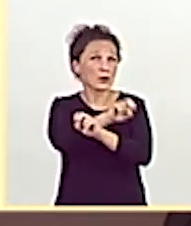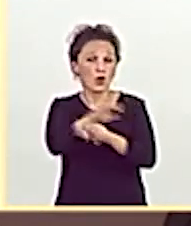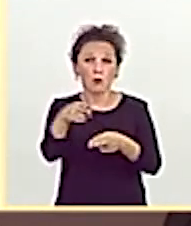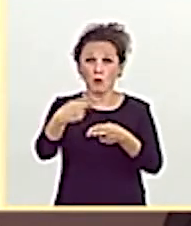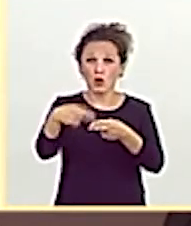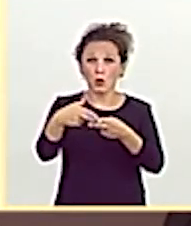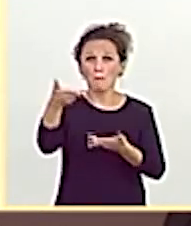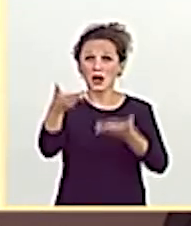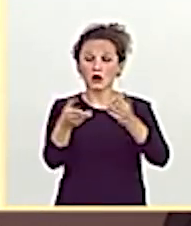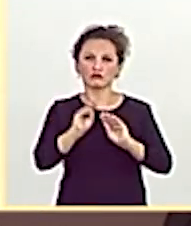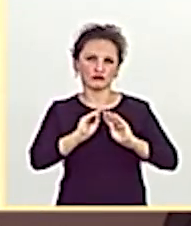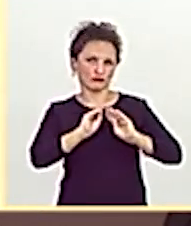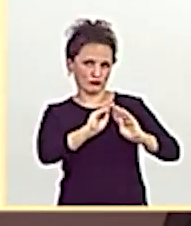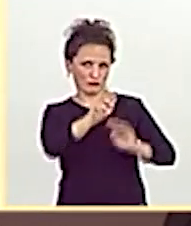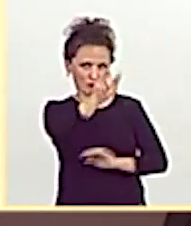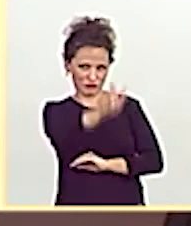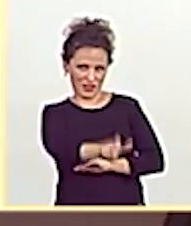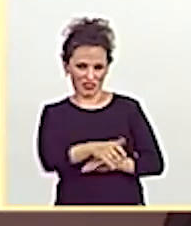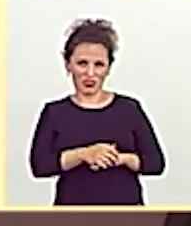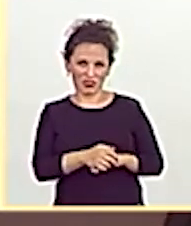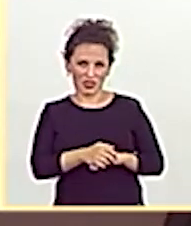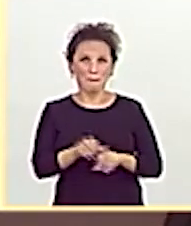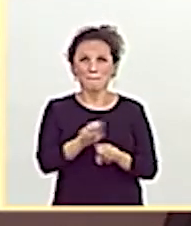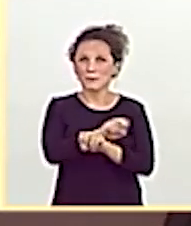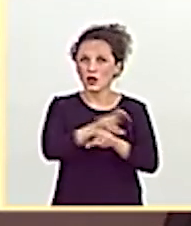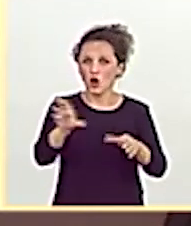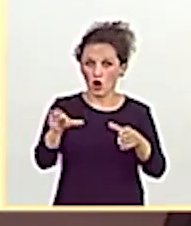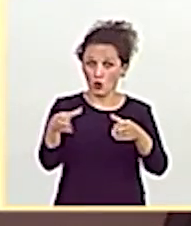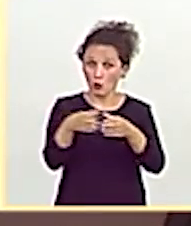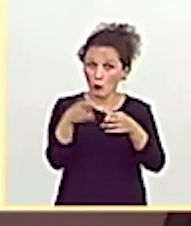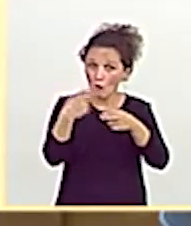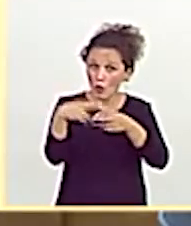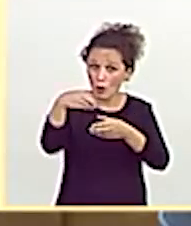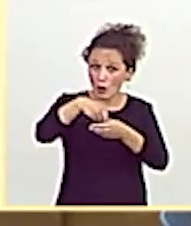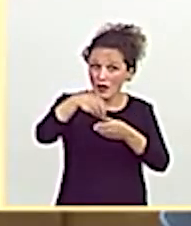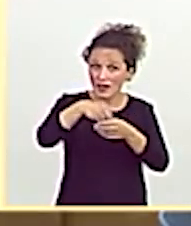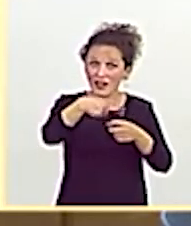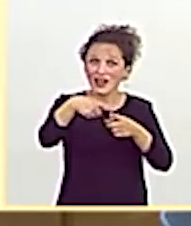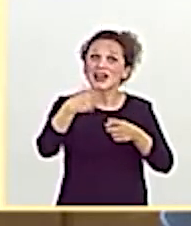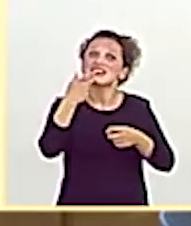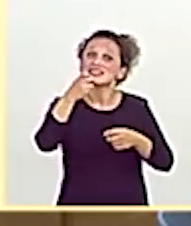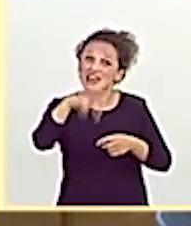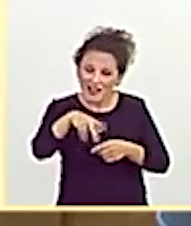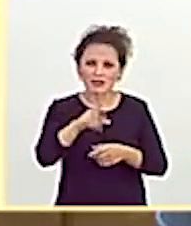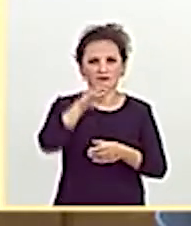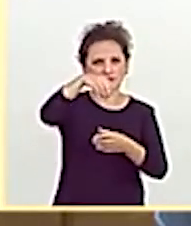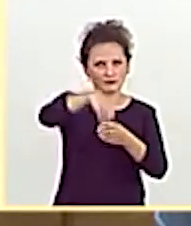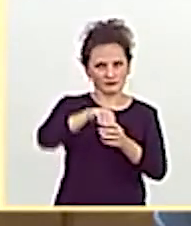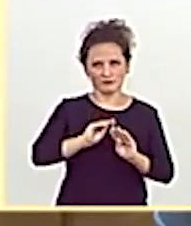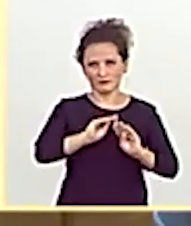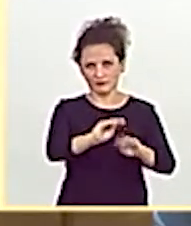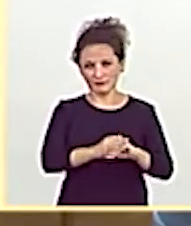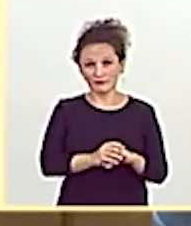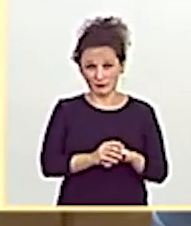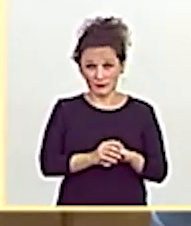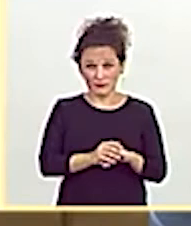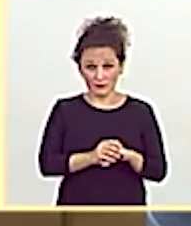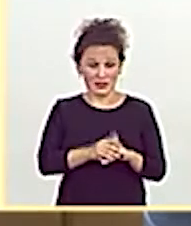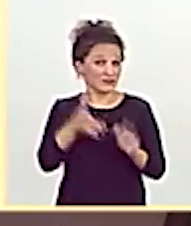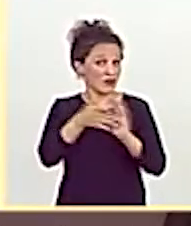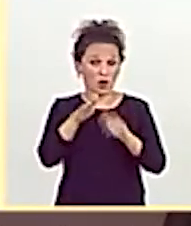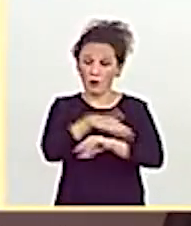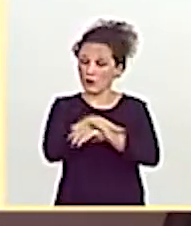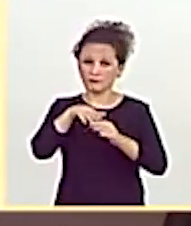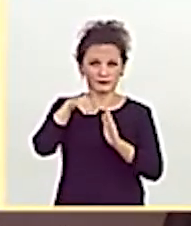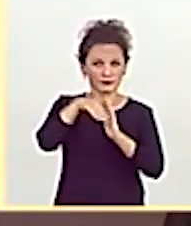Es el miembro peor valorado de este Gobierno. Y su partido sigue en descenso. Lo dice nada más y nada menos